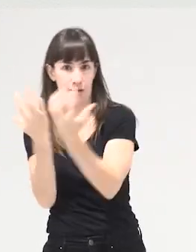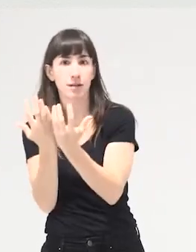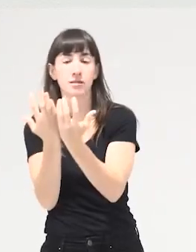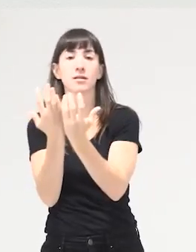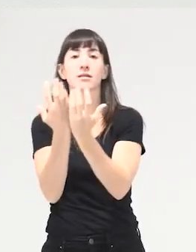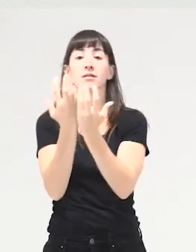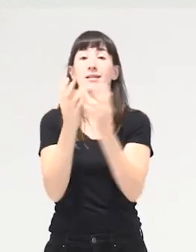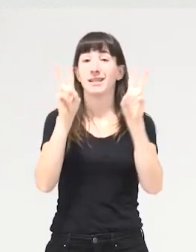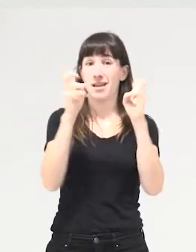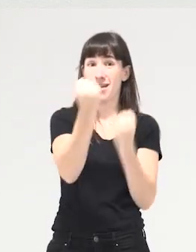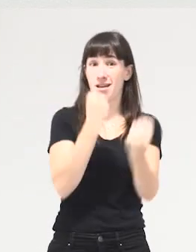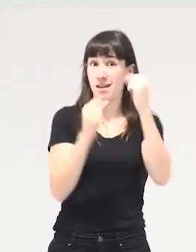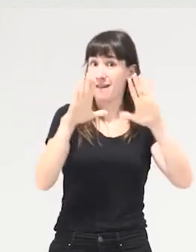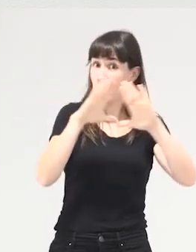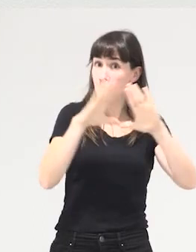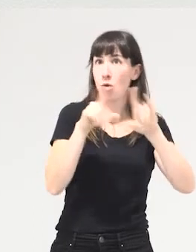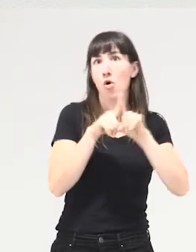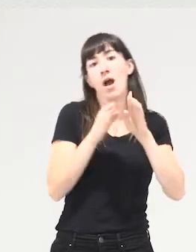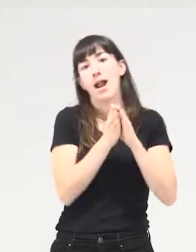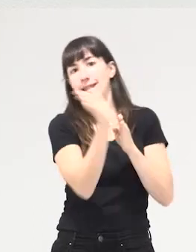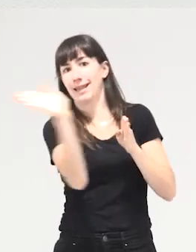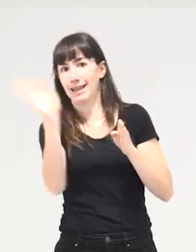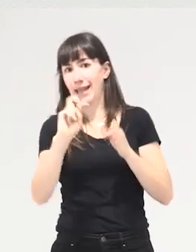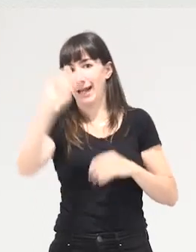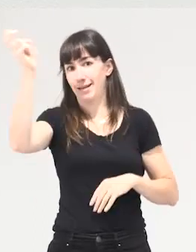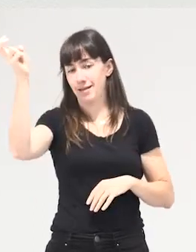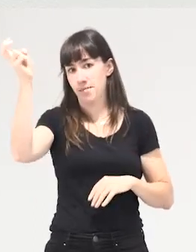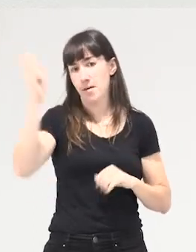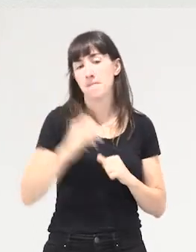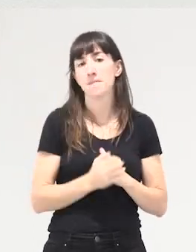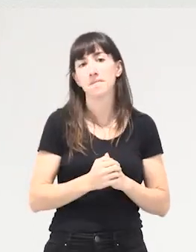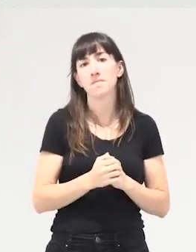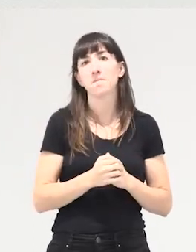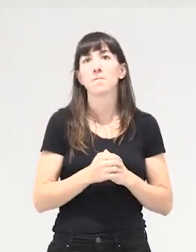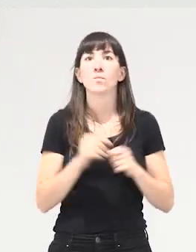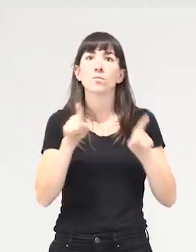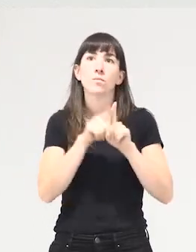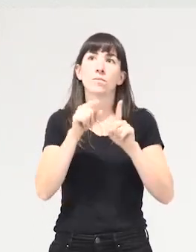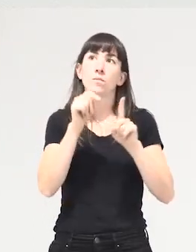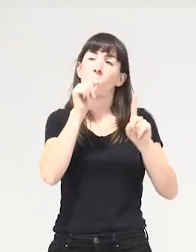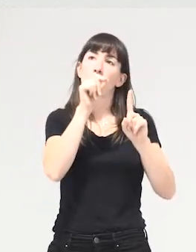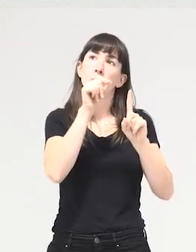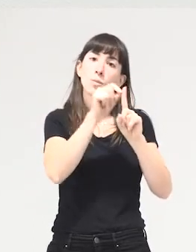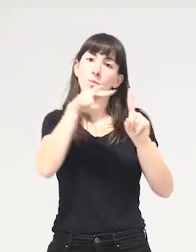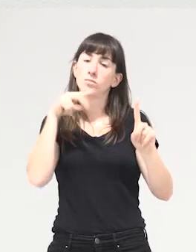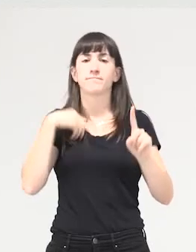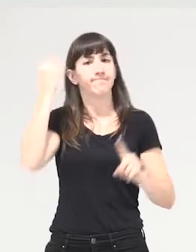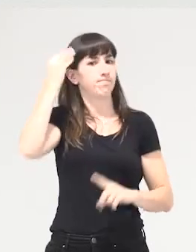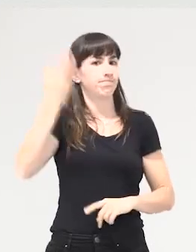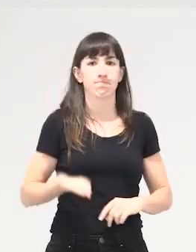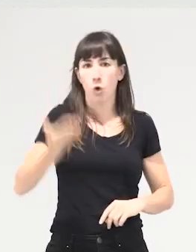feminista es una herramienta, una alternativa, es una perspectiva que nos parece